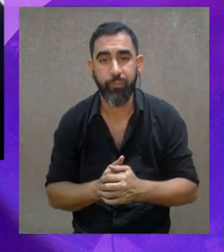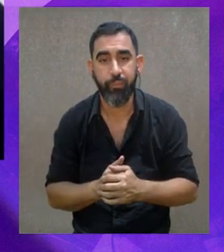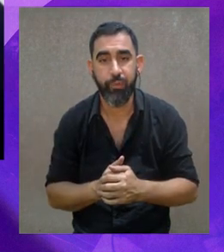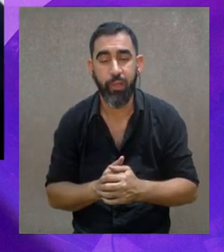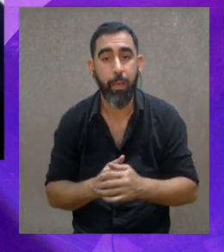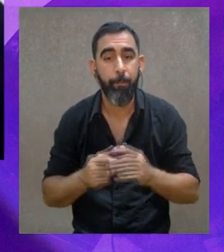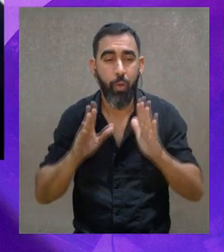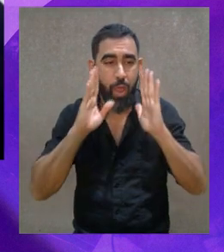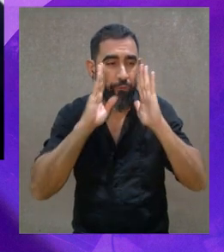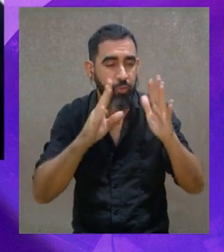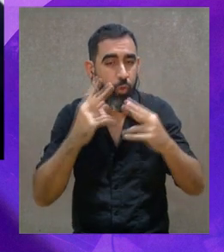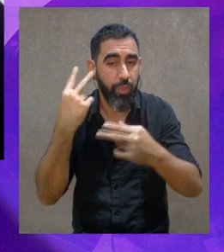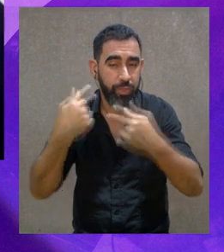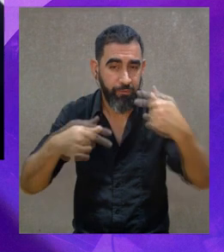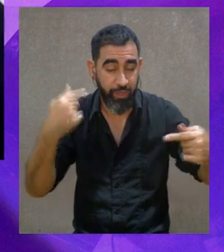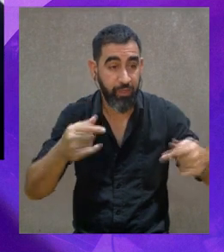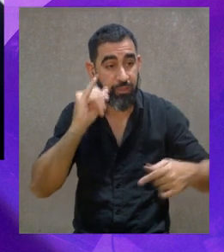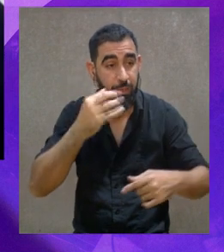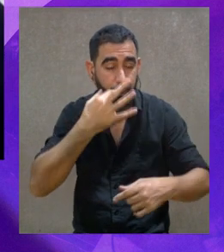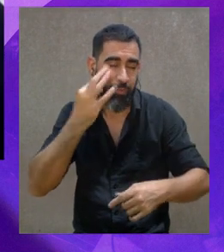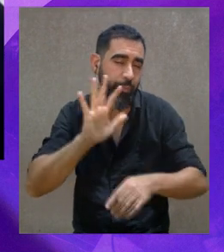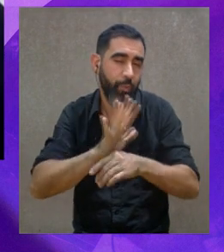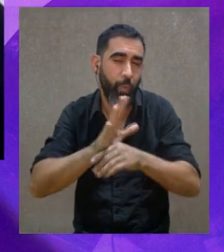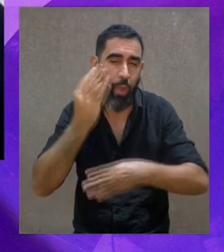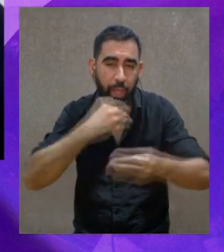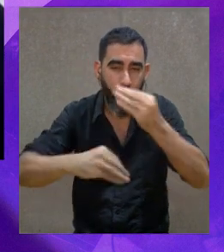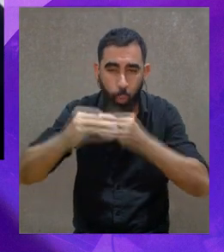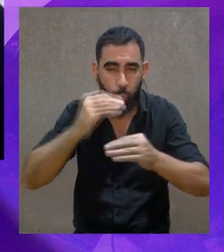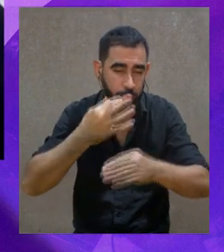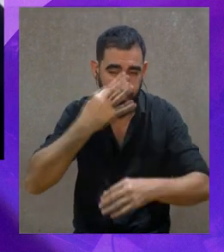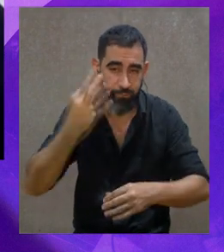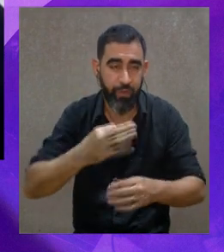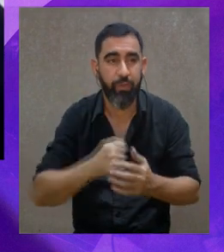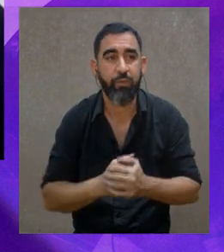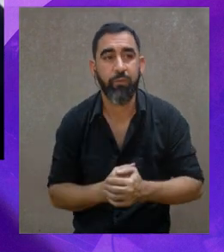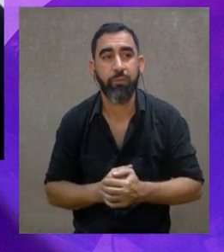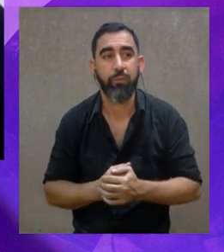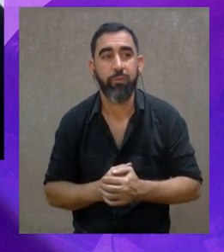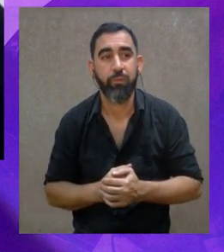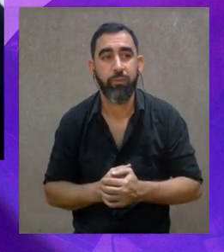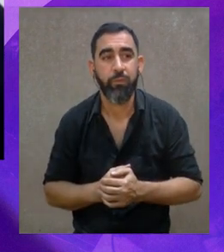pero los ángulos son el abordaje desde otro lugar, pero es verdad, es una gran excusa.